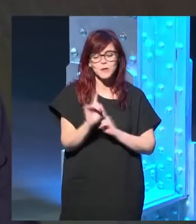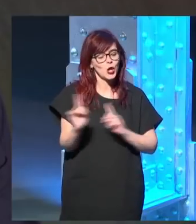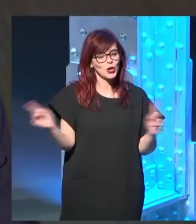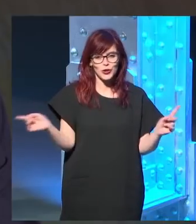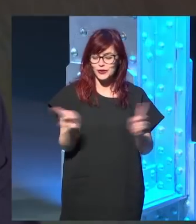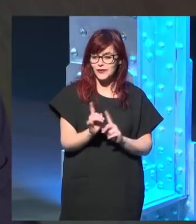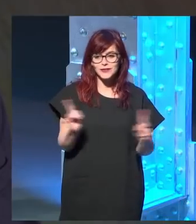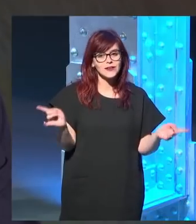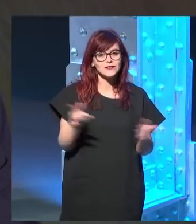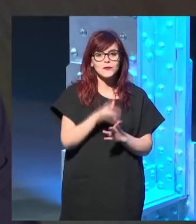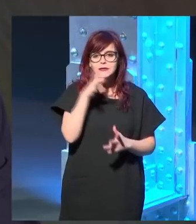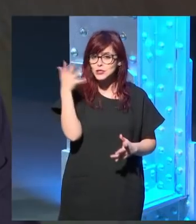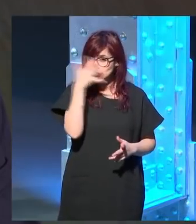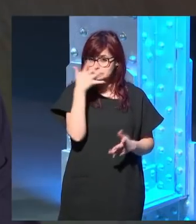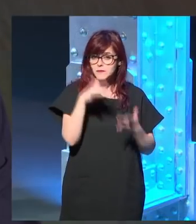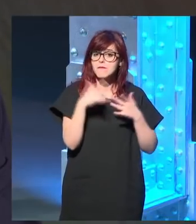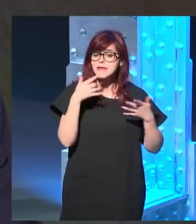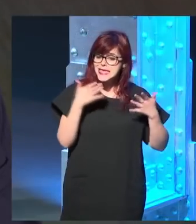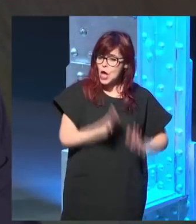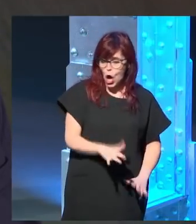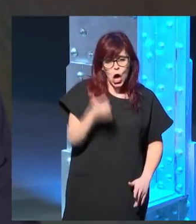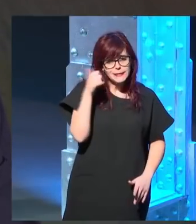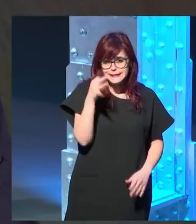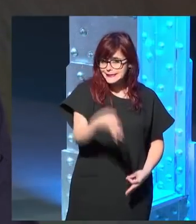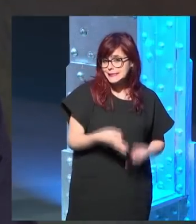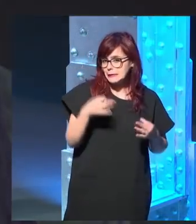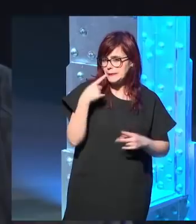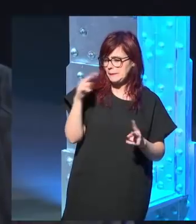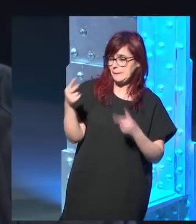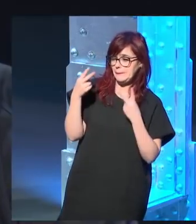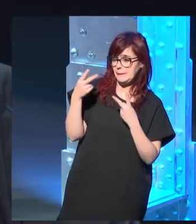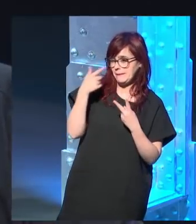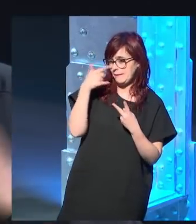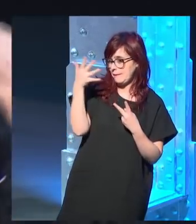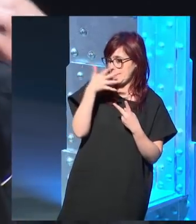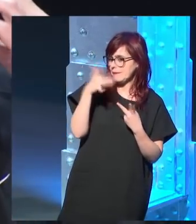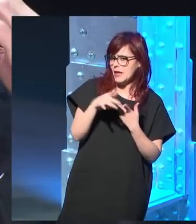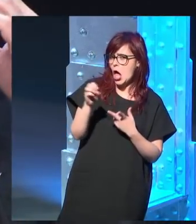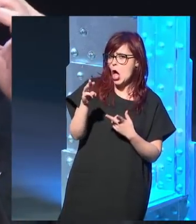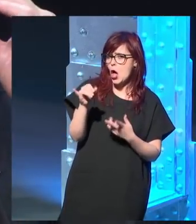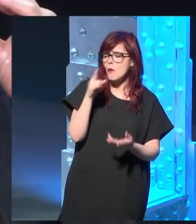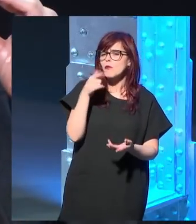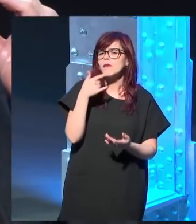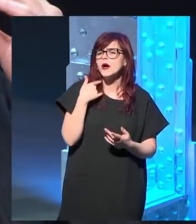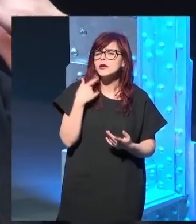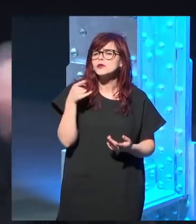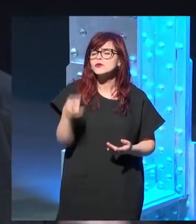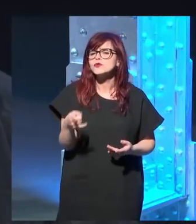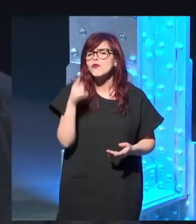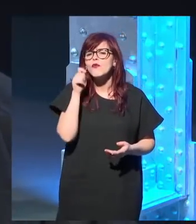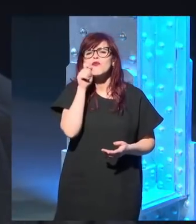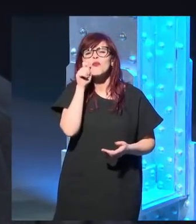no, no. Esa es la sospecha que tiene mi hijo cada vez que leo un libro mío. Me pregunta que estuve